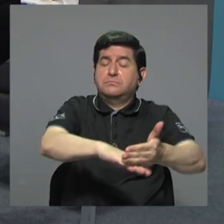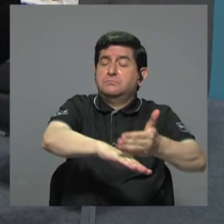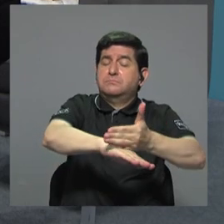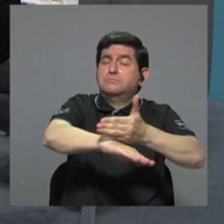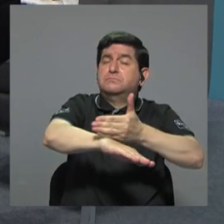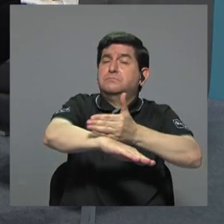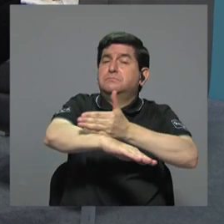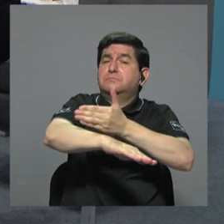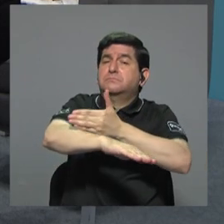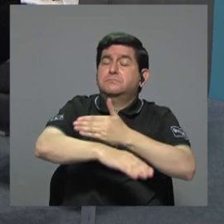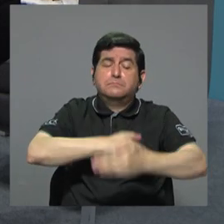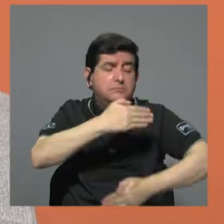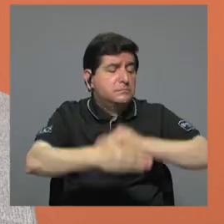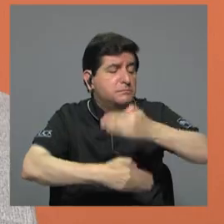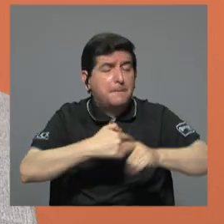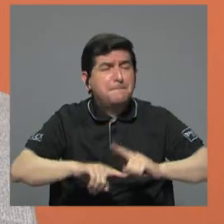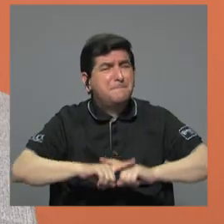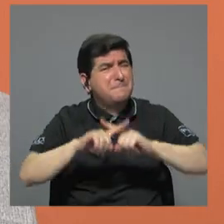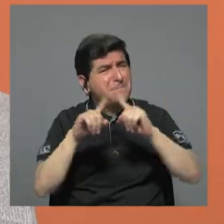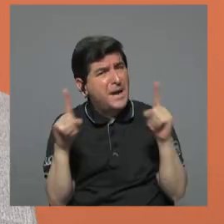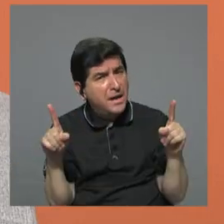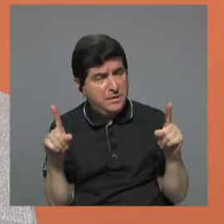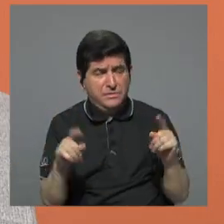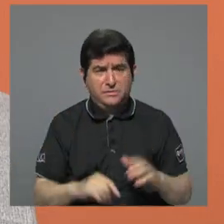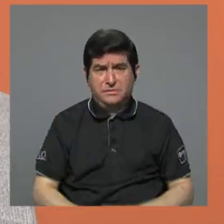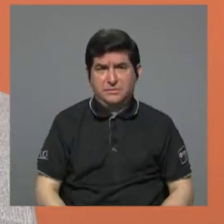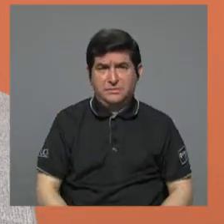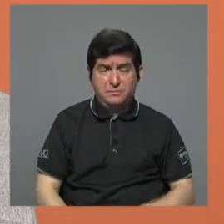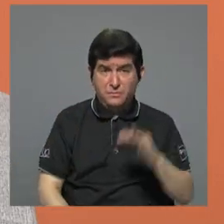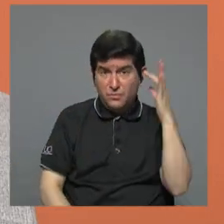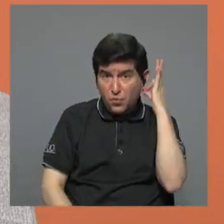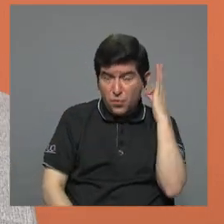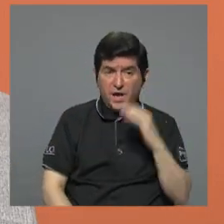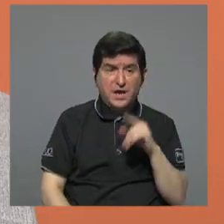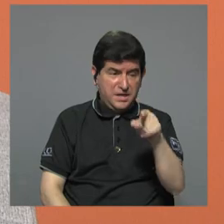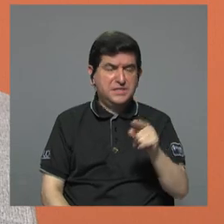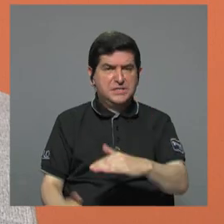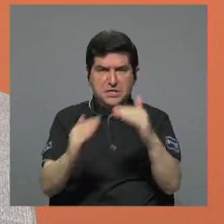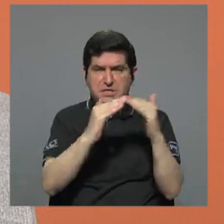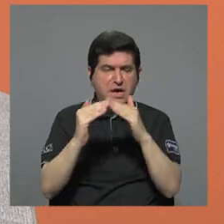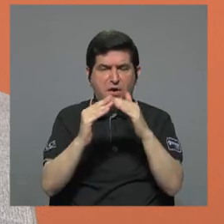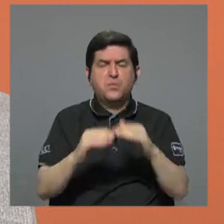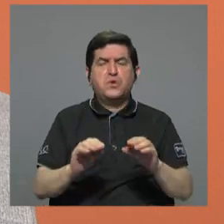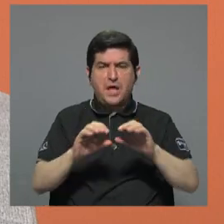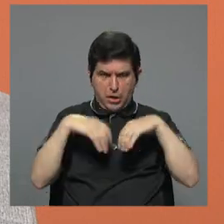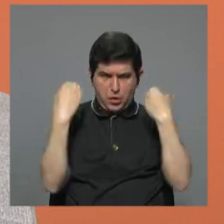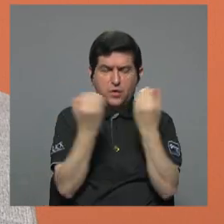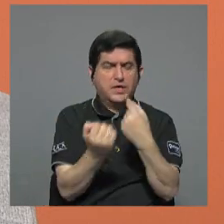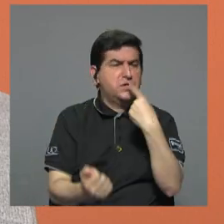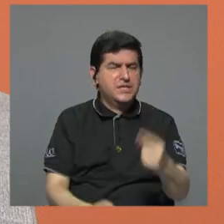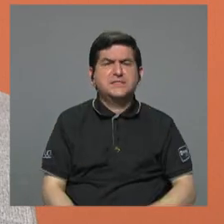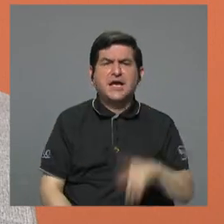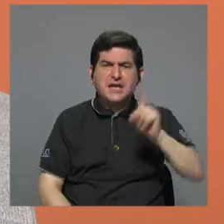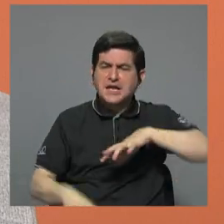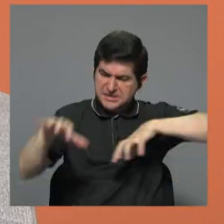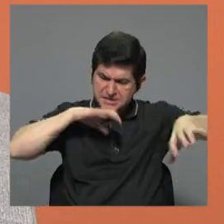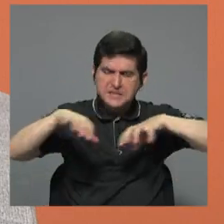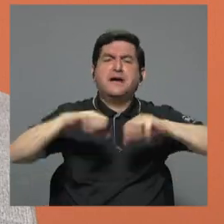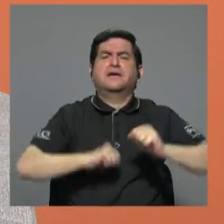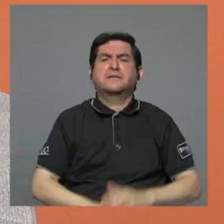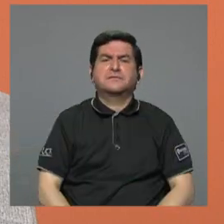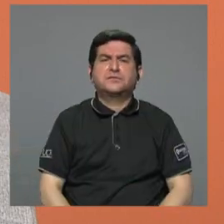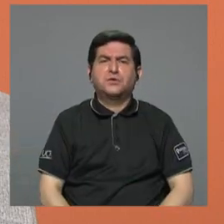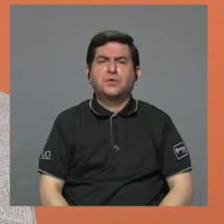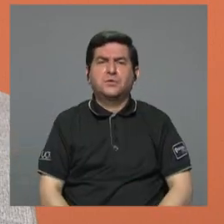los protocolos, pero sí las mujeres organizadas de la comunidad dicen, necesitamos más acciones, que